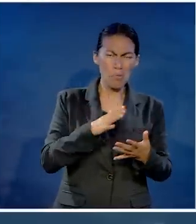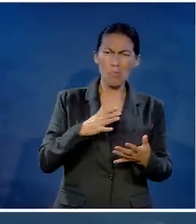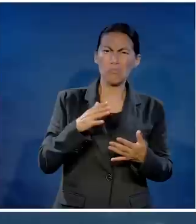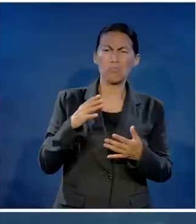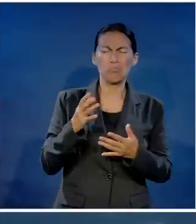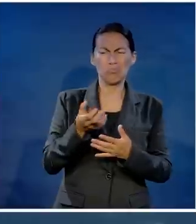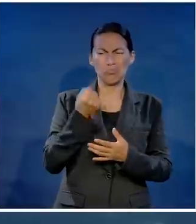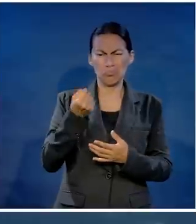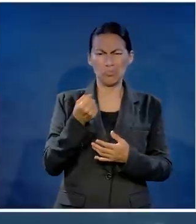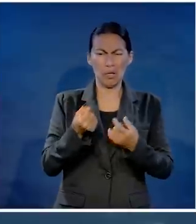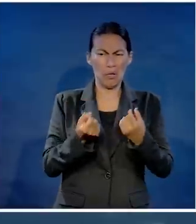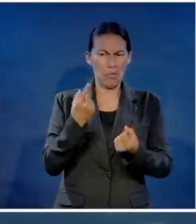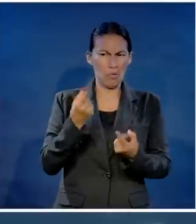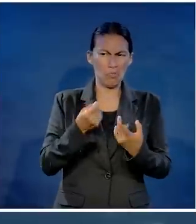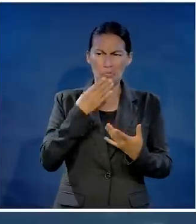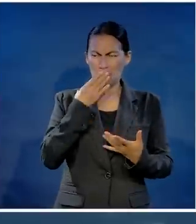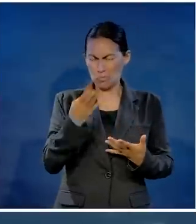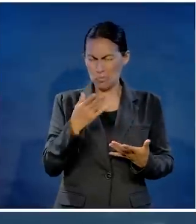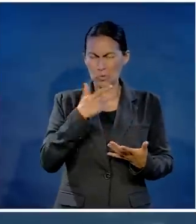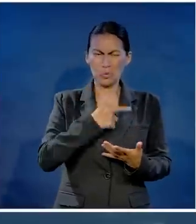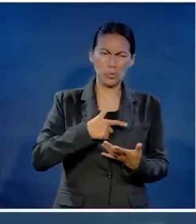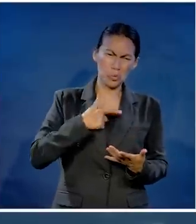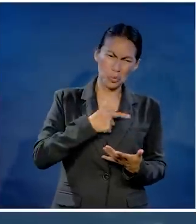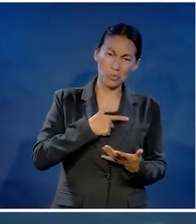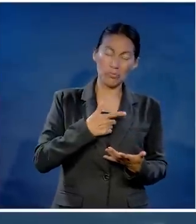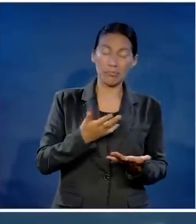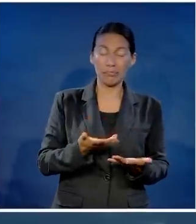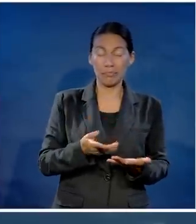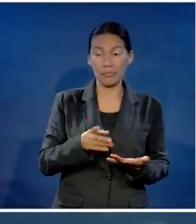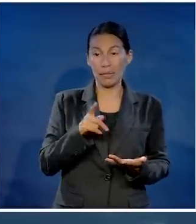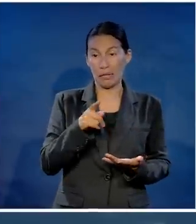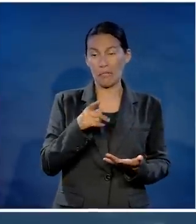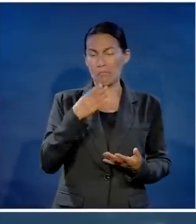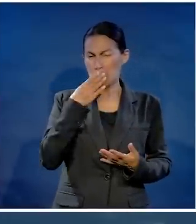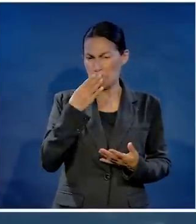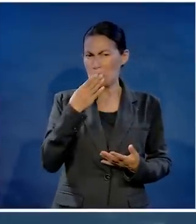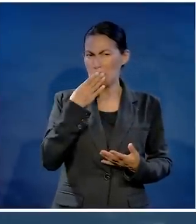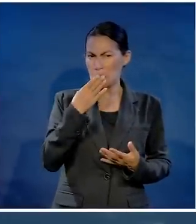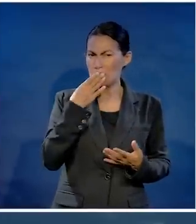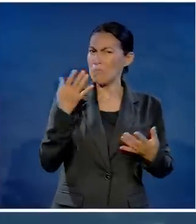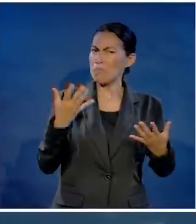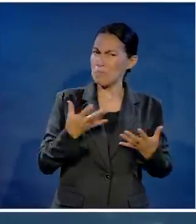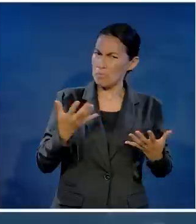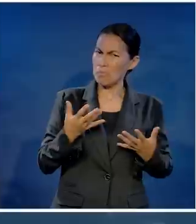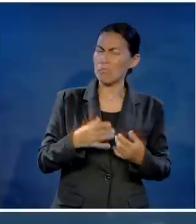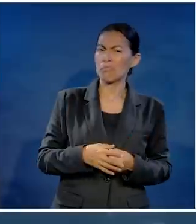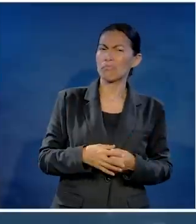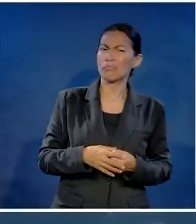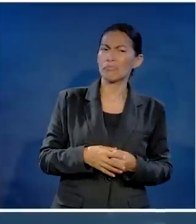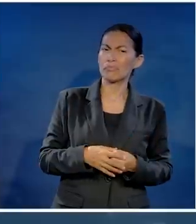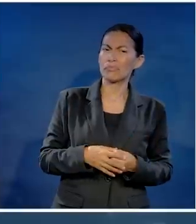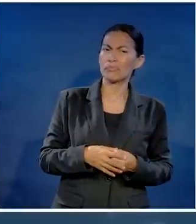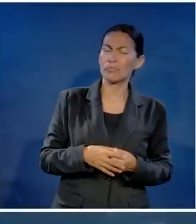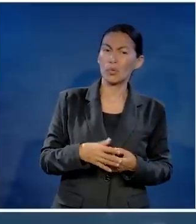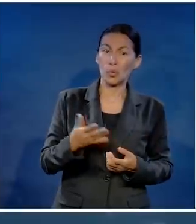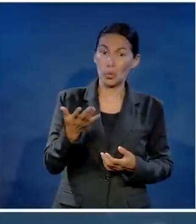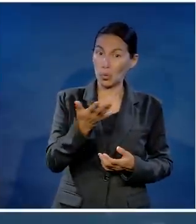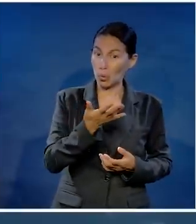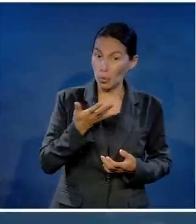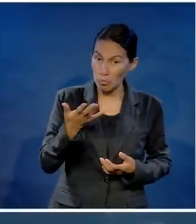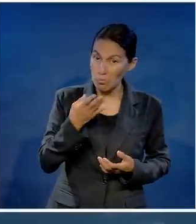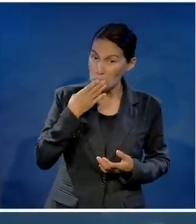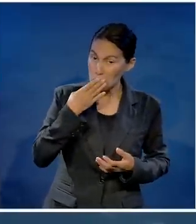impecable, en ascenso, en uno de los equipos para unos más odiados y otros más amados, lo más seguro es que quién sabe, pero le estaba yendo bien.